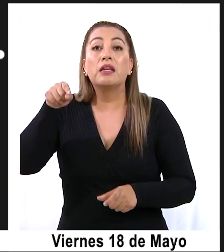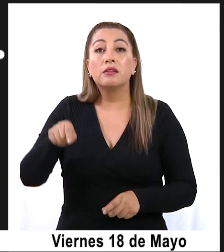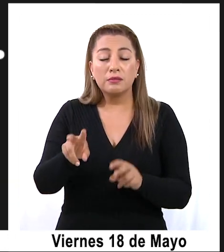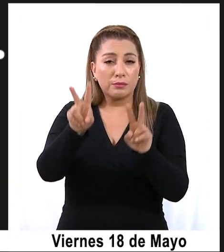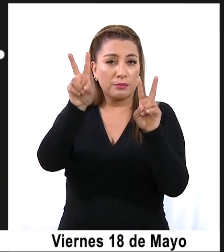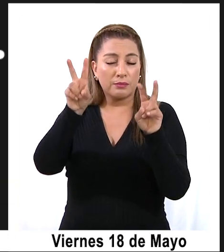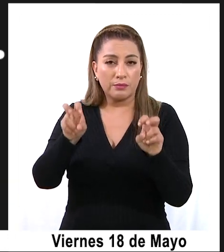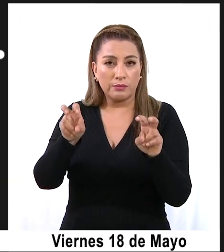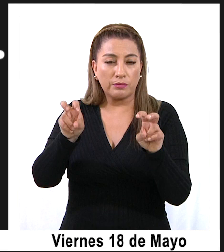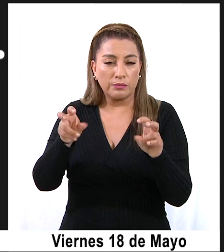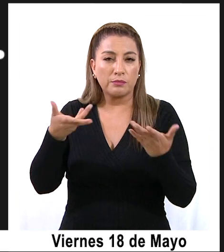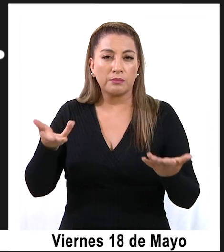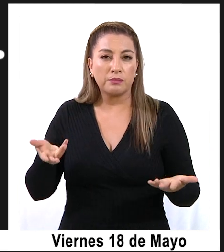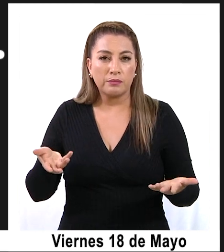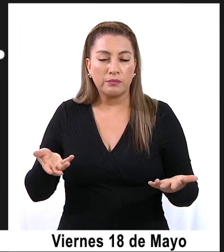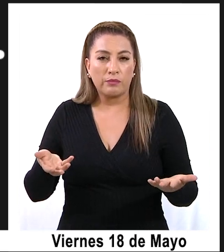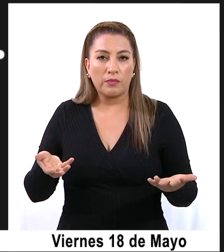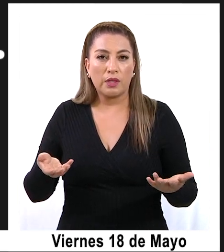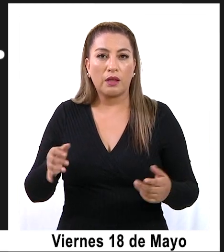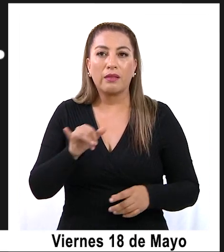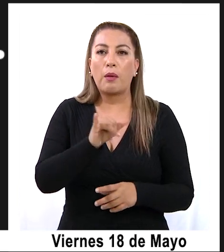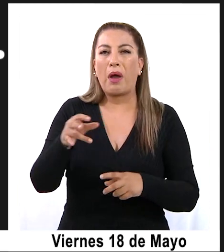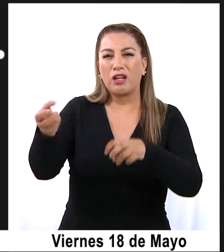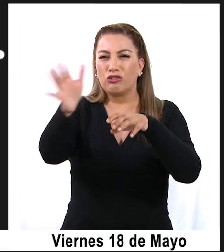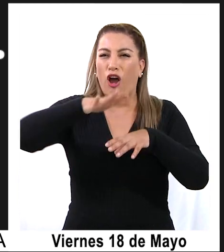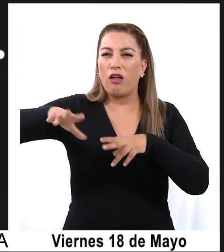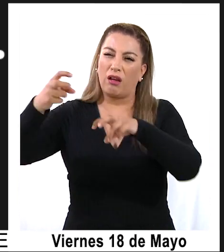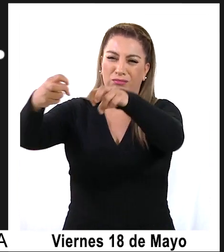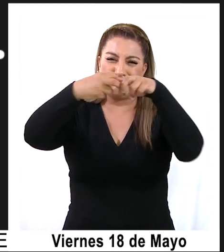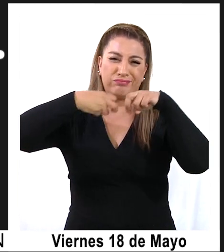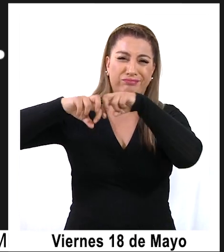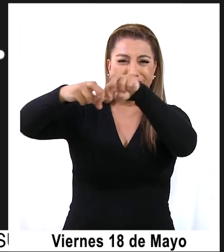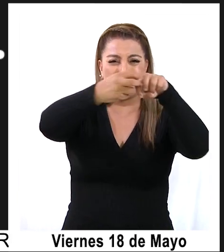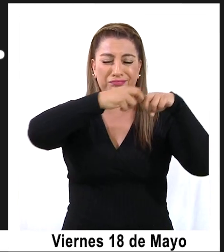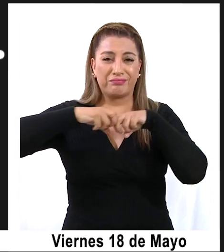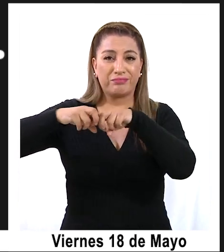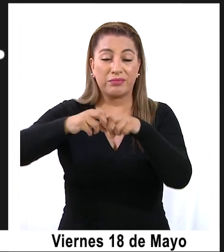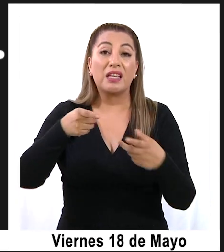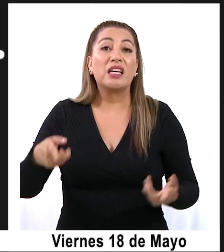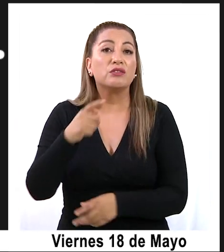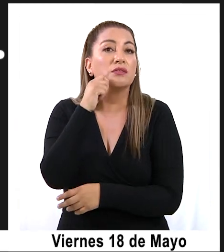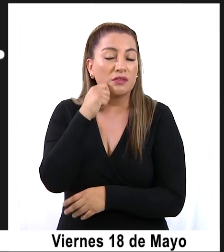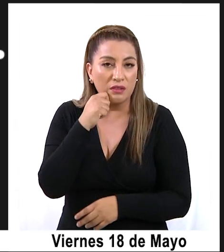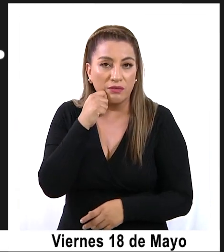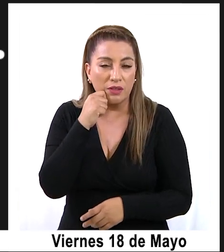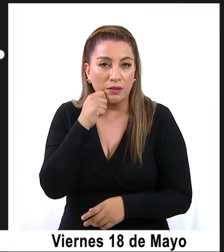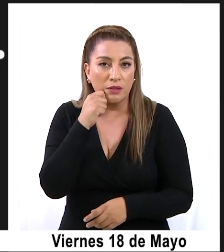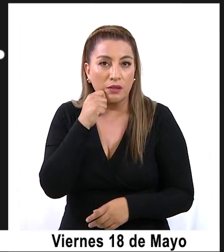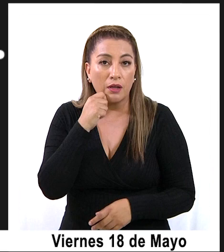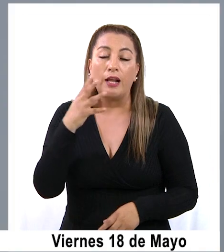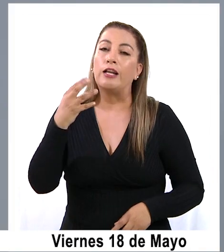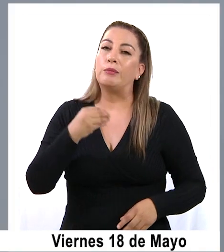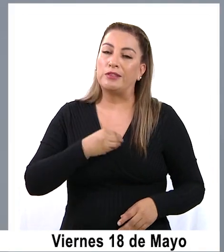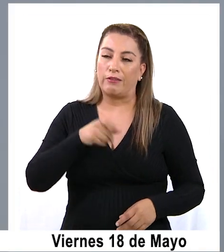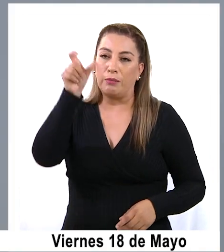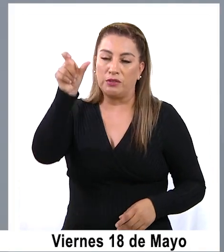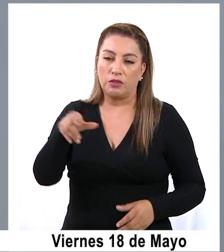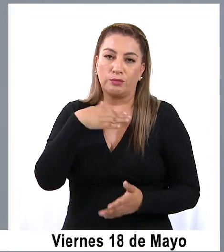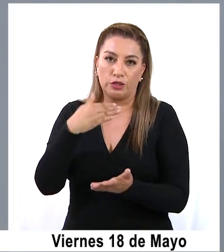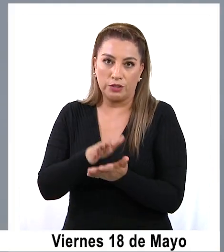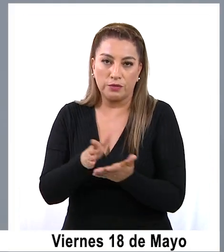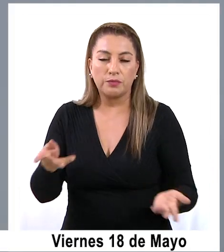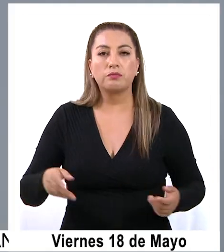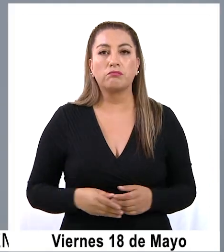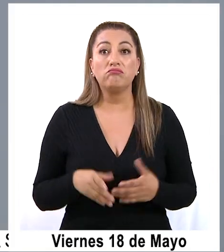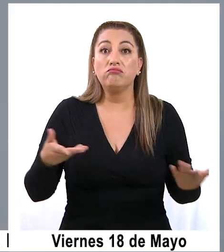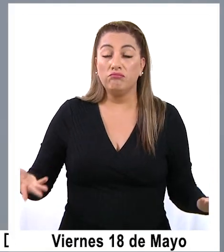contexto, producto de eso, se produjo una riña de diversas personas y eso habría provocado su señoría el lamentable resultado. Esta